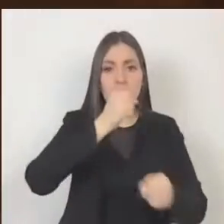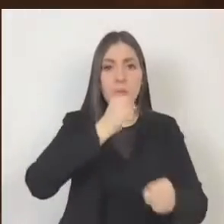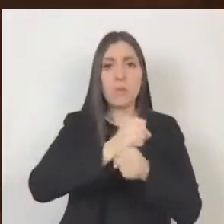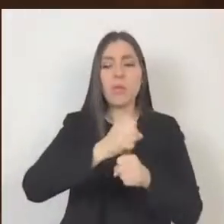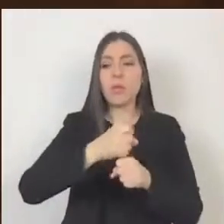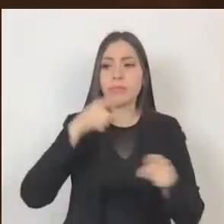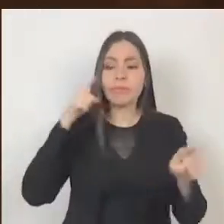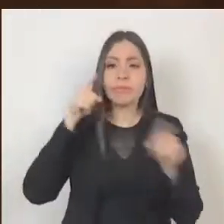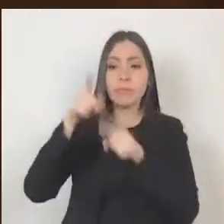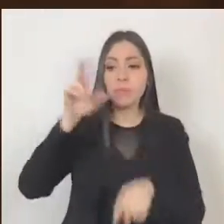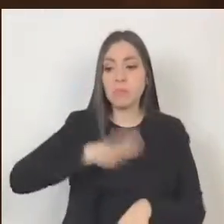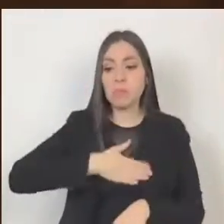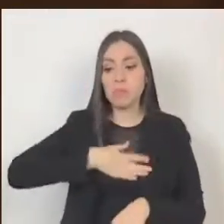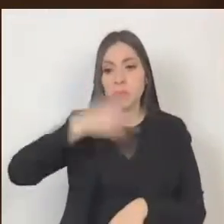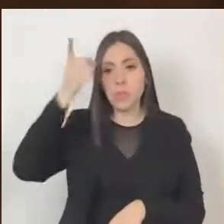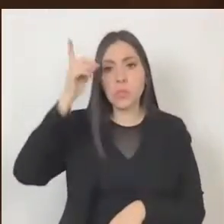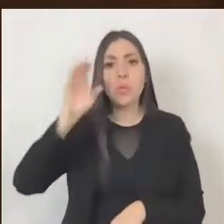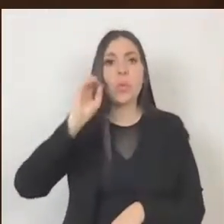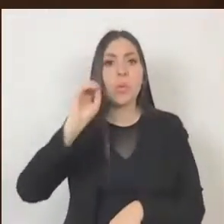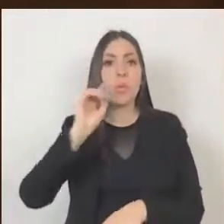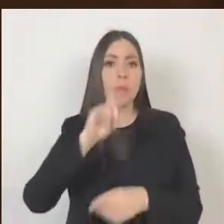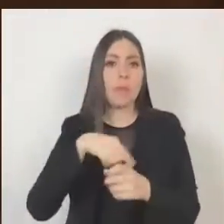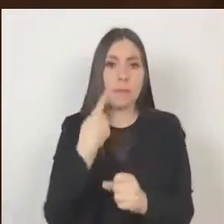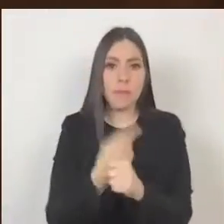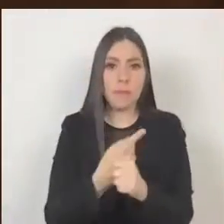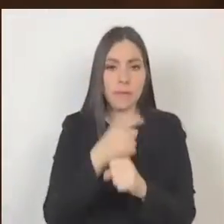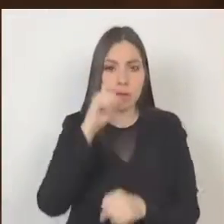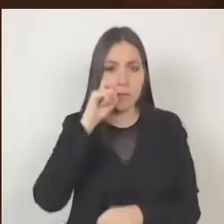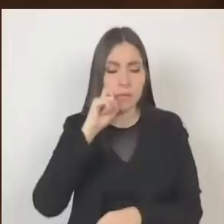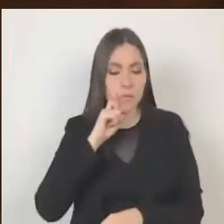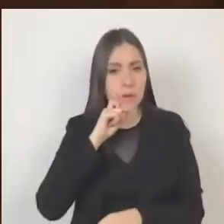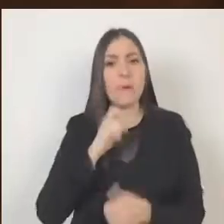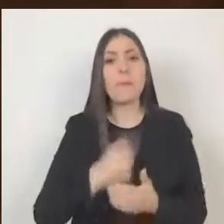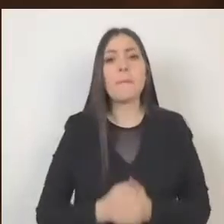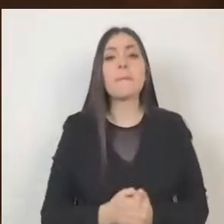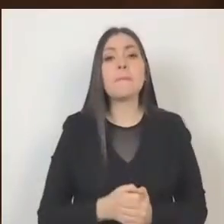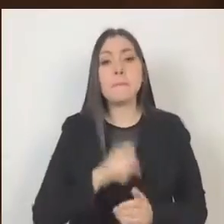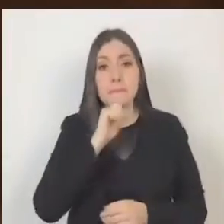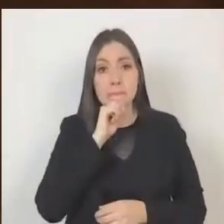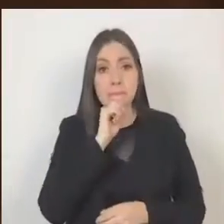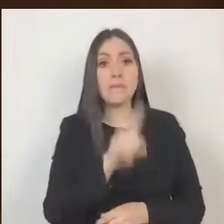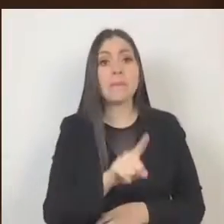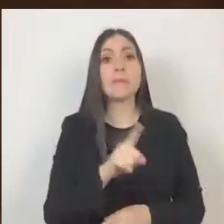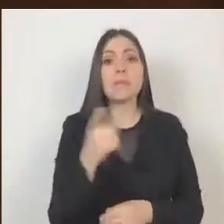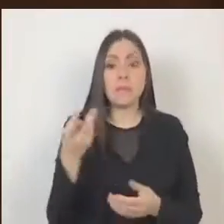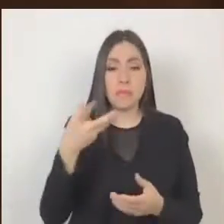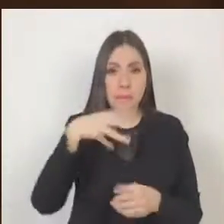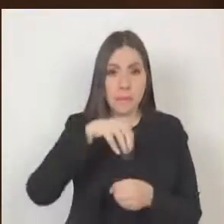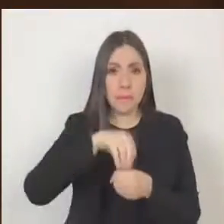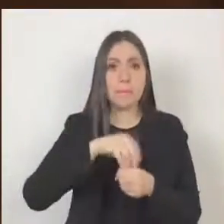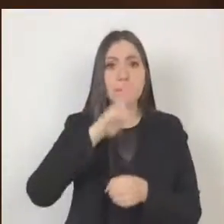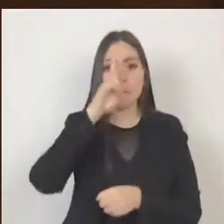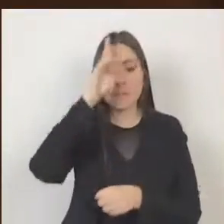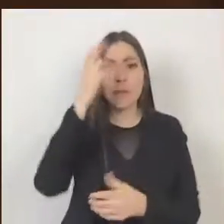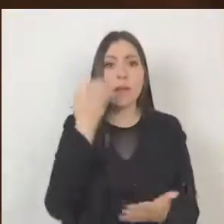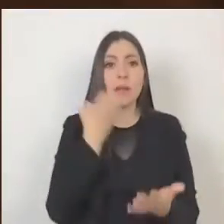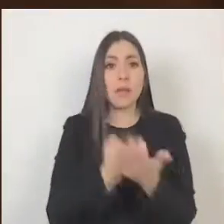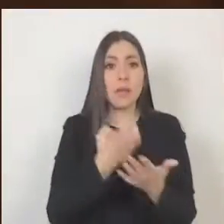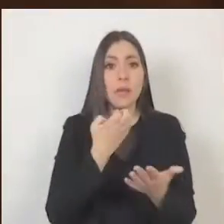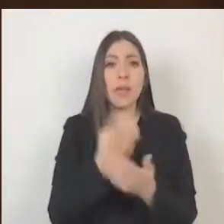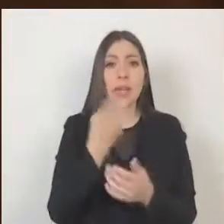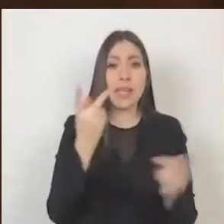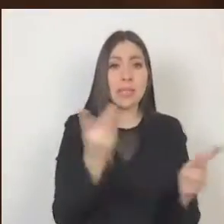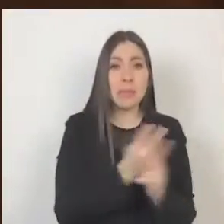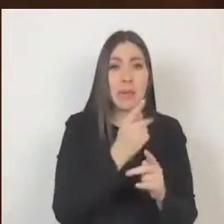embargo, omite considerar la violencia económica, cuyas consecuencias son tan lamentables como en los demás